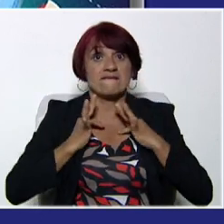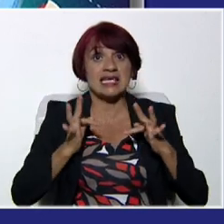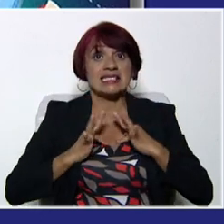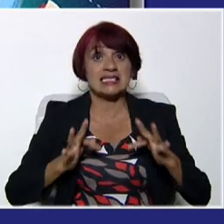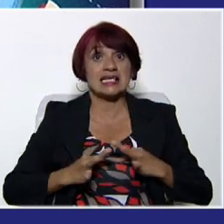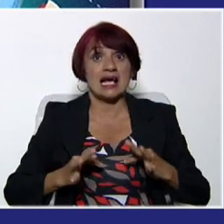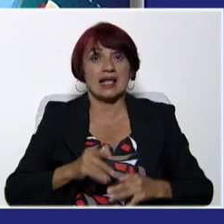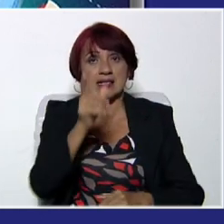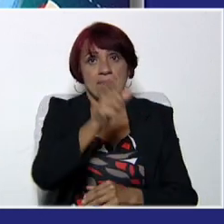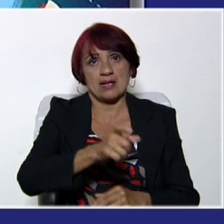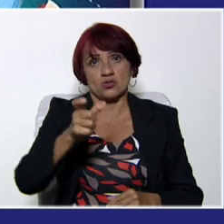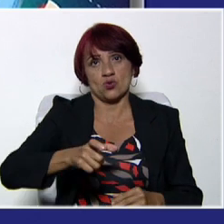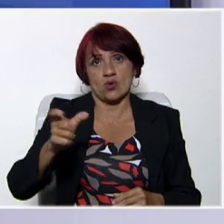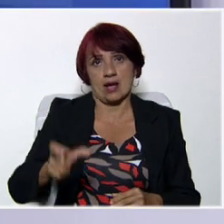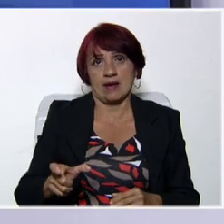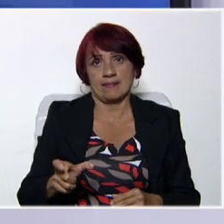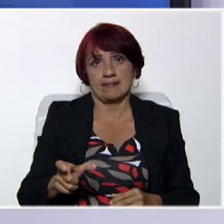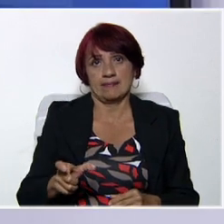ser humano.